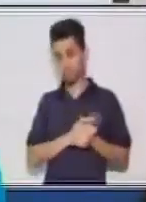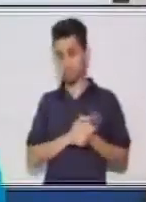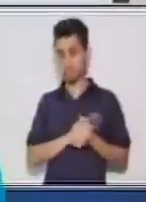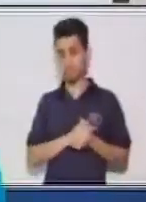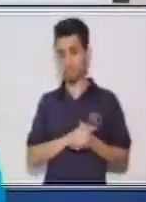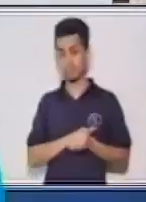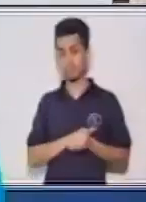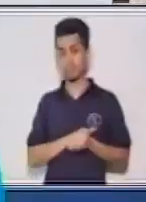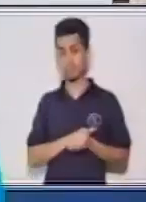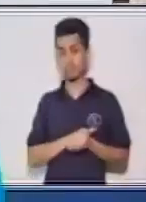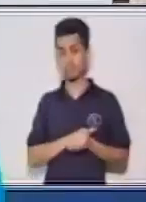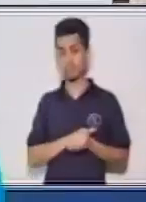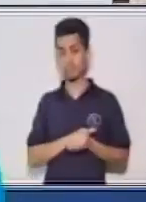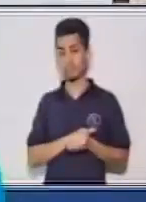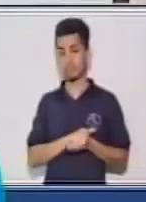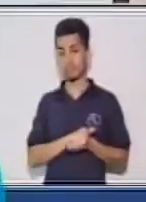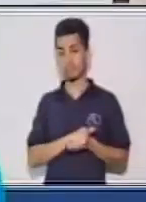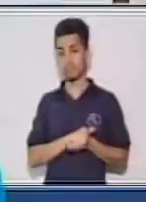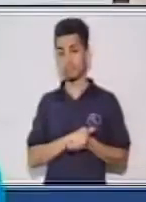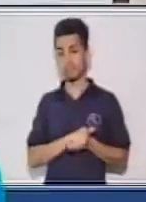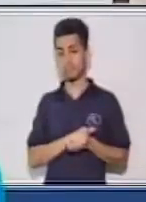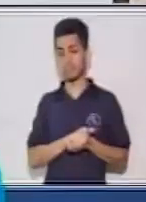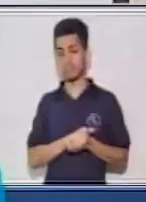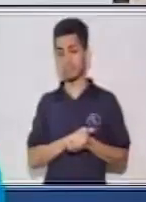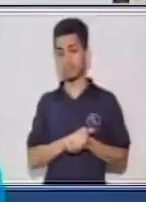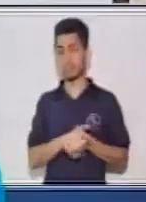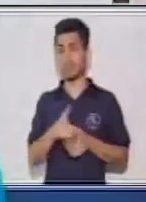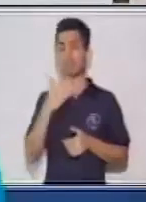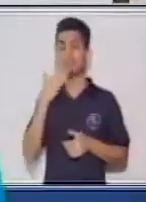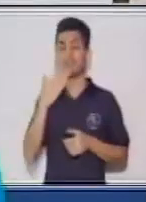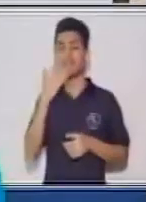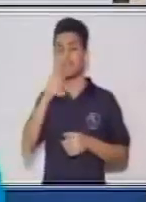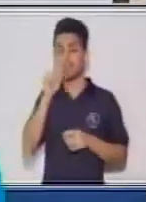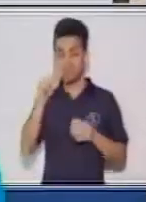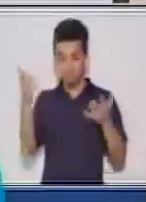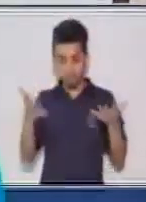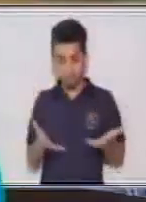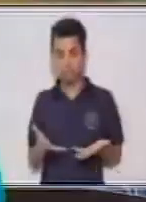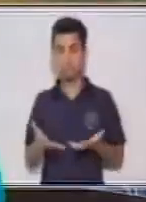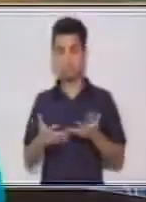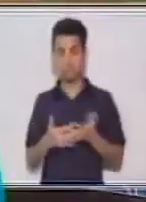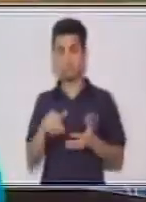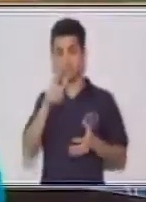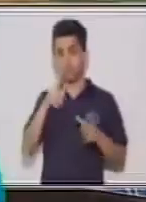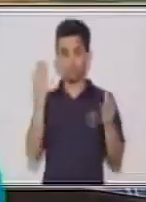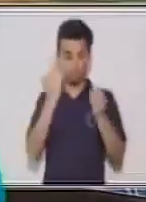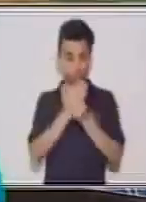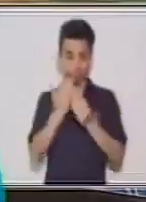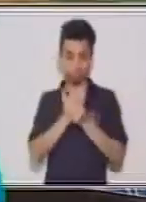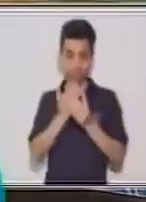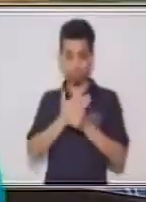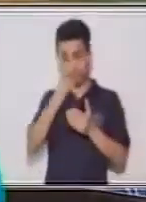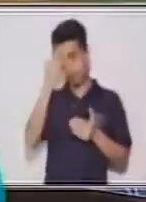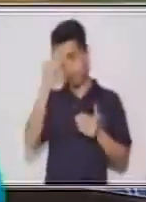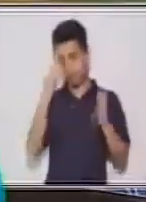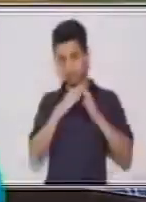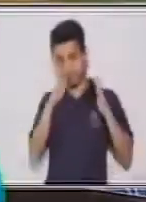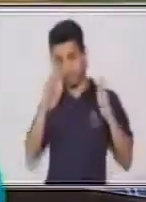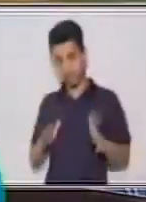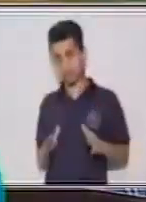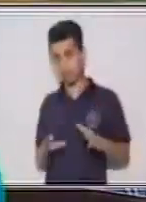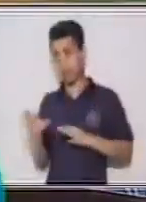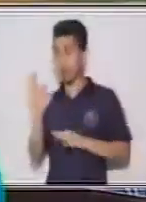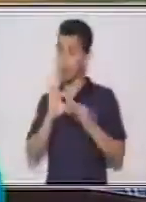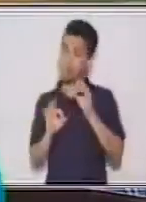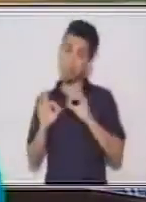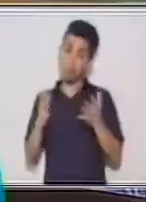esas cuestiones sencillas que puedas venir, colocarlas dentro de tu portafolio de Aprendo en Casa o